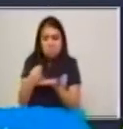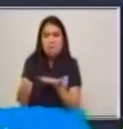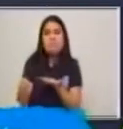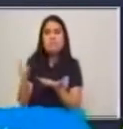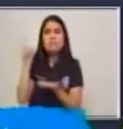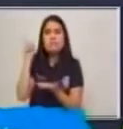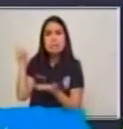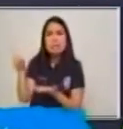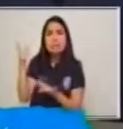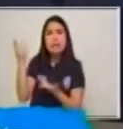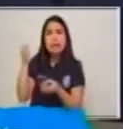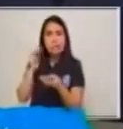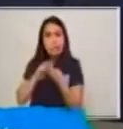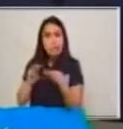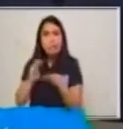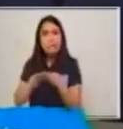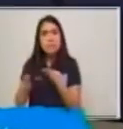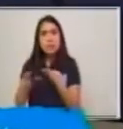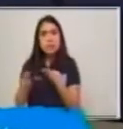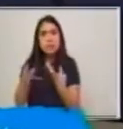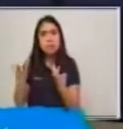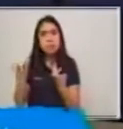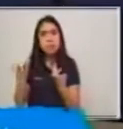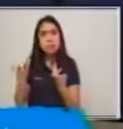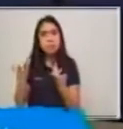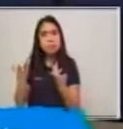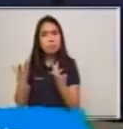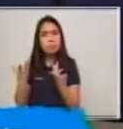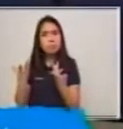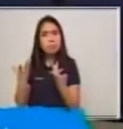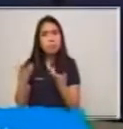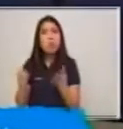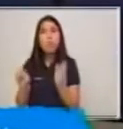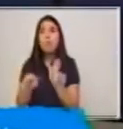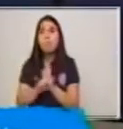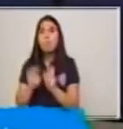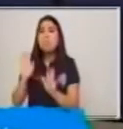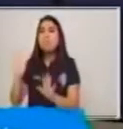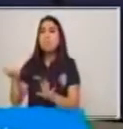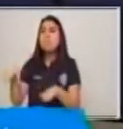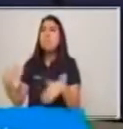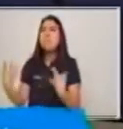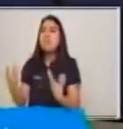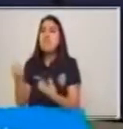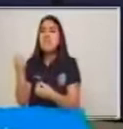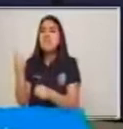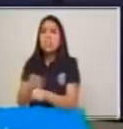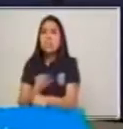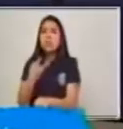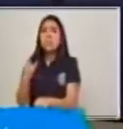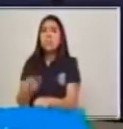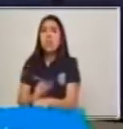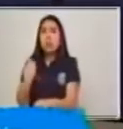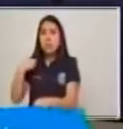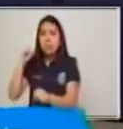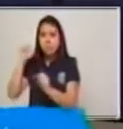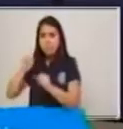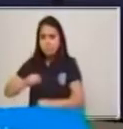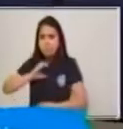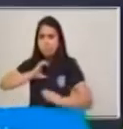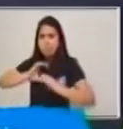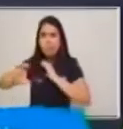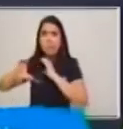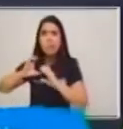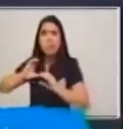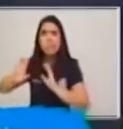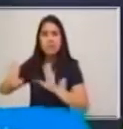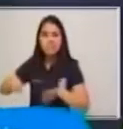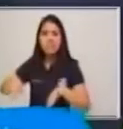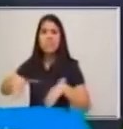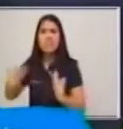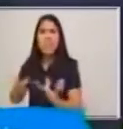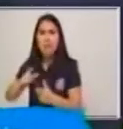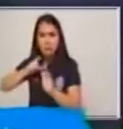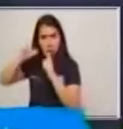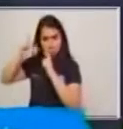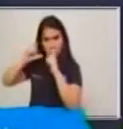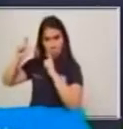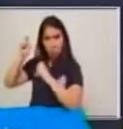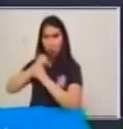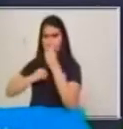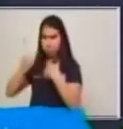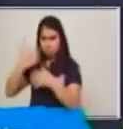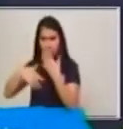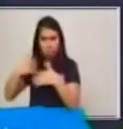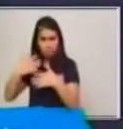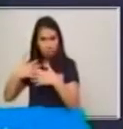Correcto. Letras por medio de letras. Entonces, mi